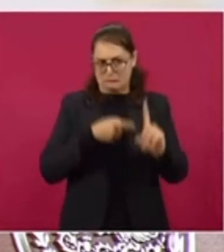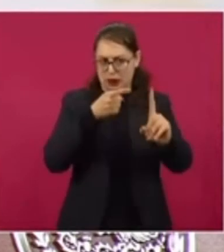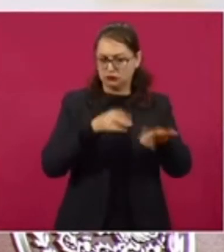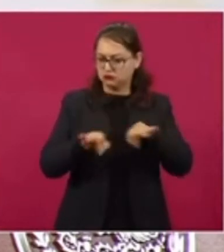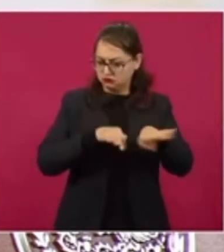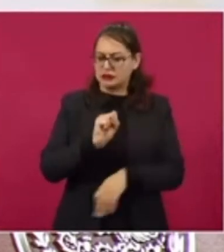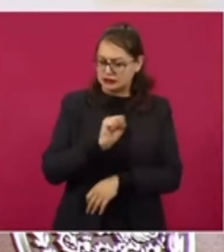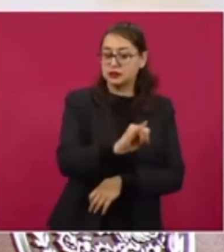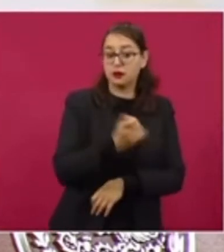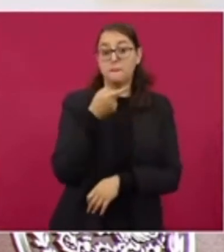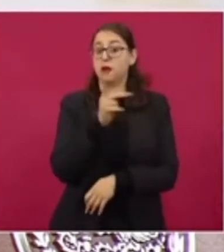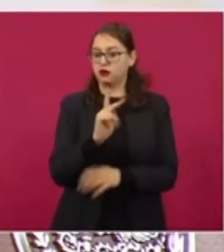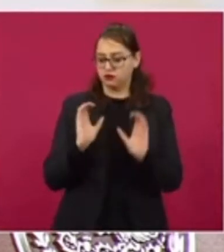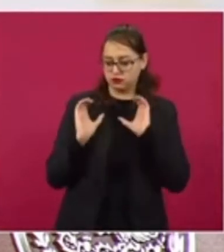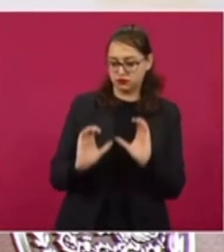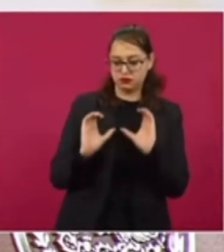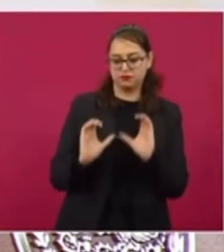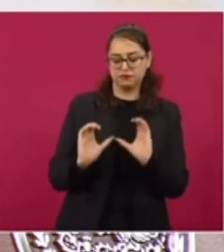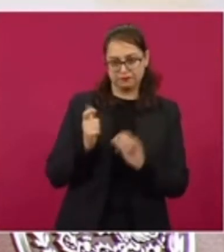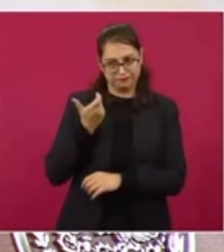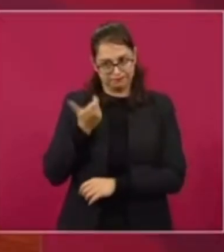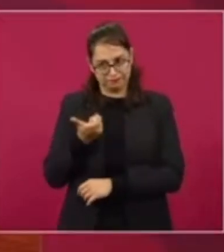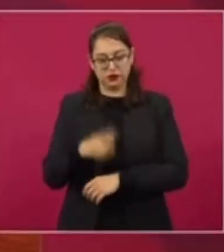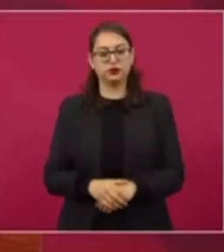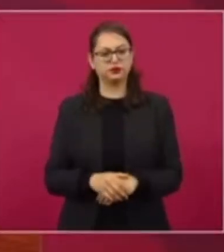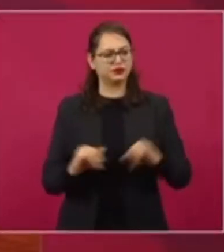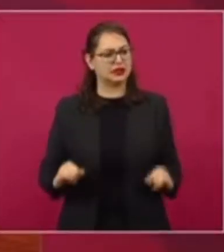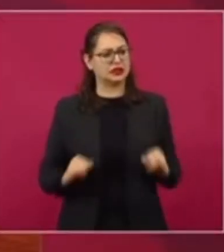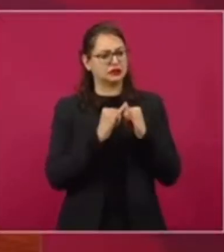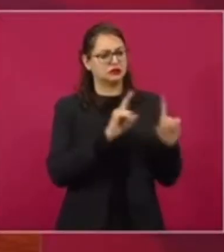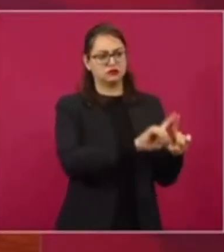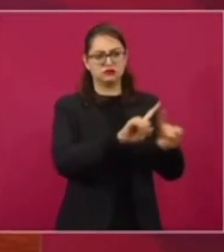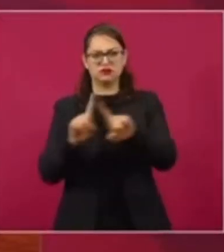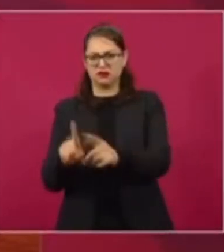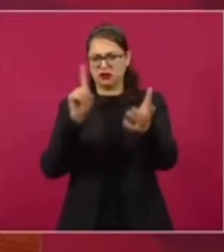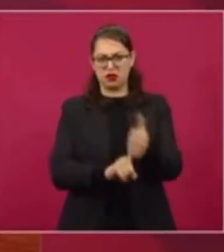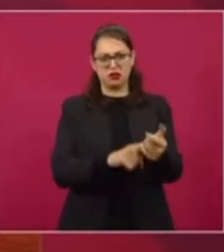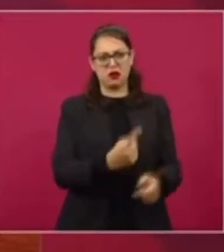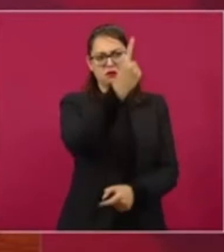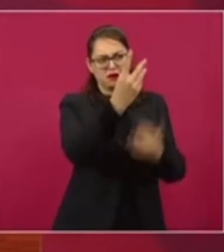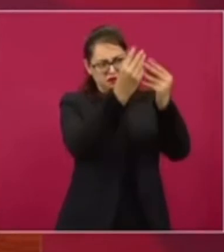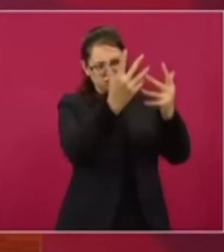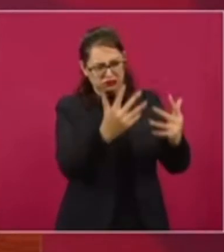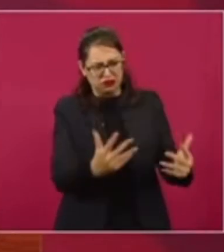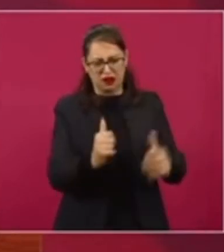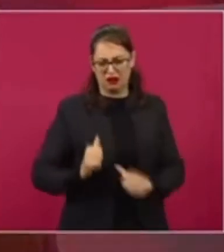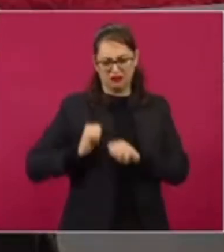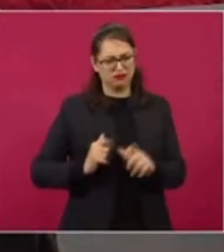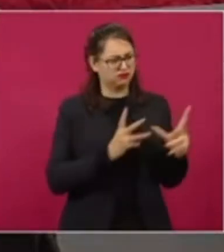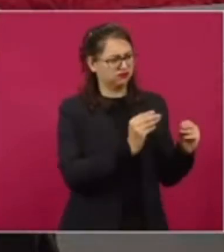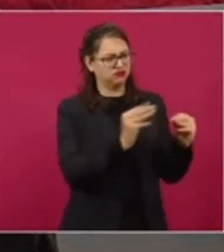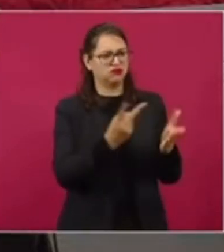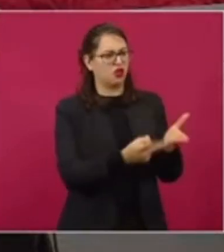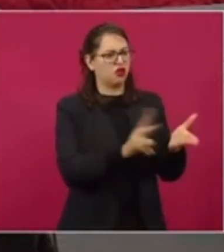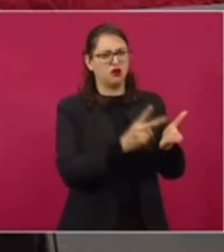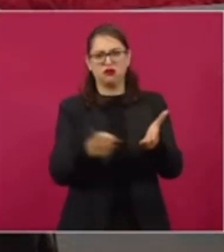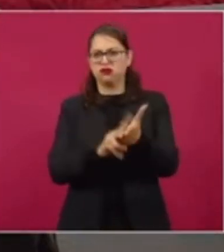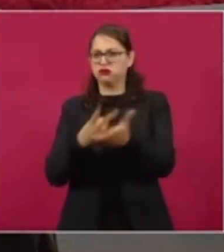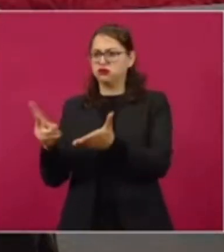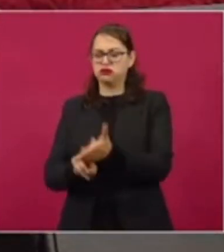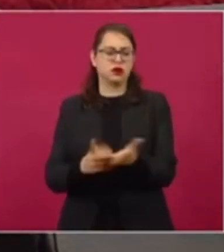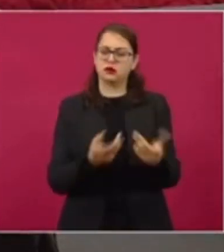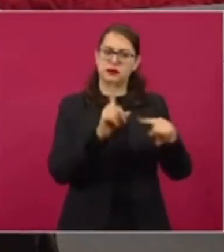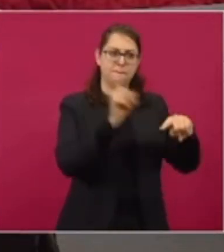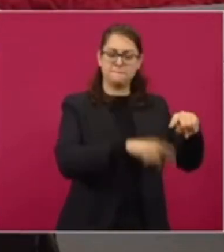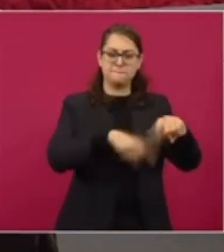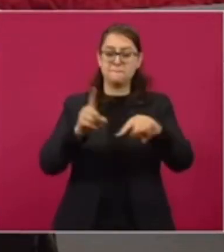institucionales. Los entes públicos redujeron sus estructuras orgánicas y ocupacionales en plazas de mando, de enlaces y de gabinete de apoyo hasta